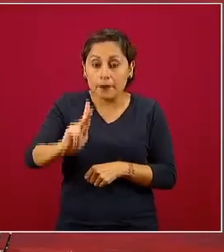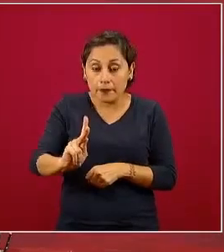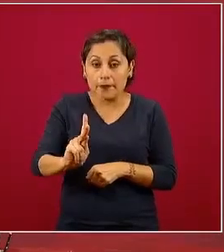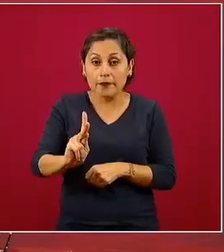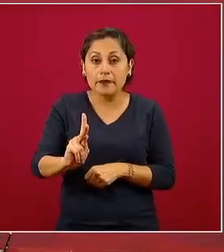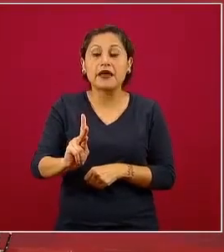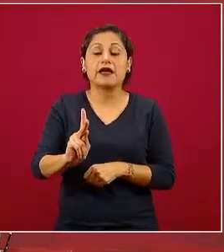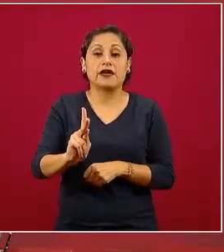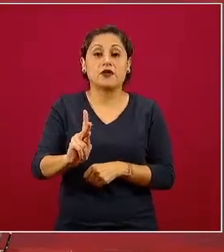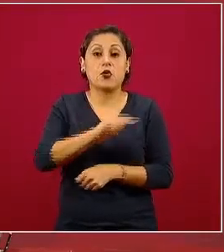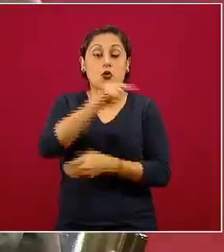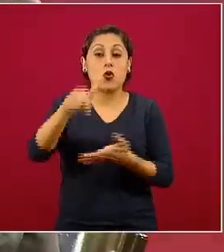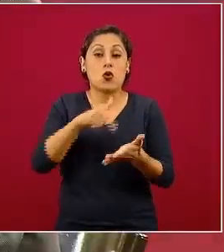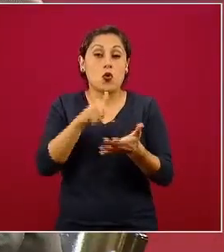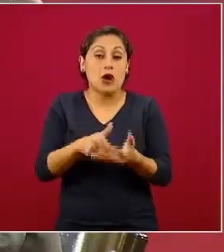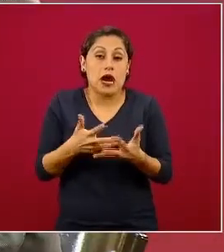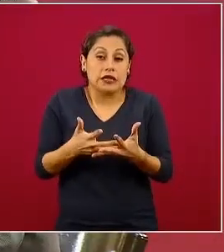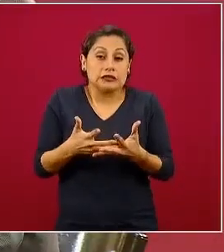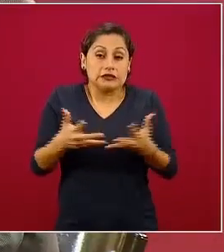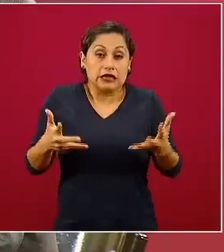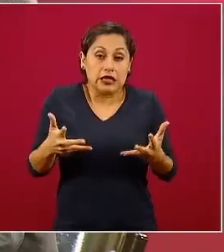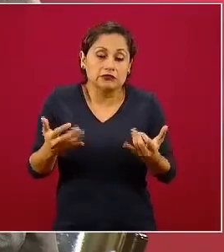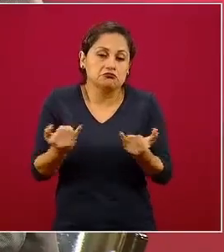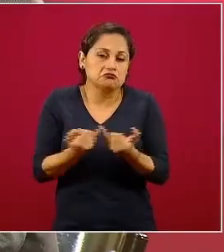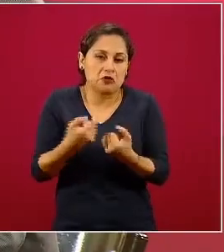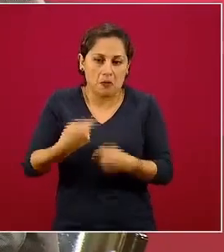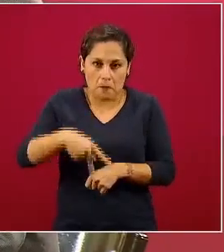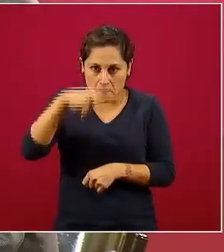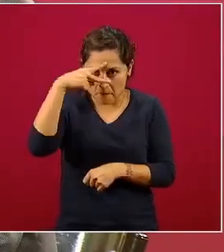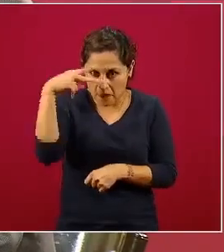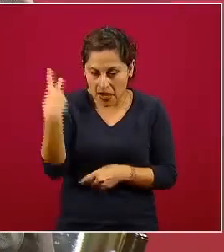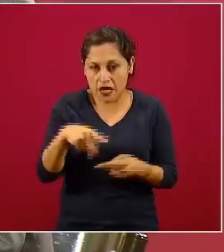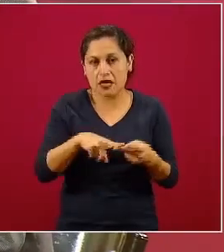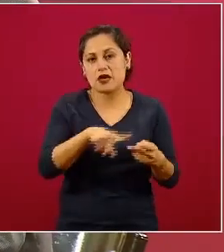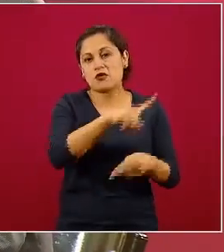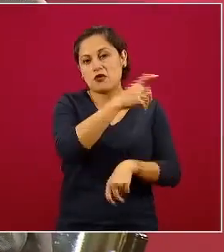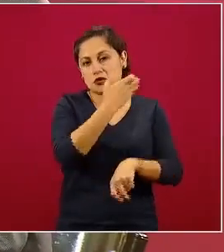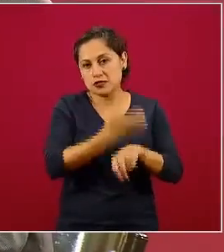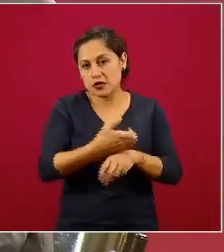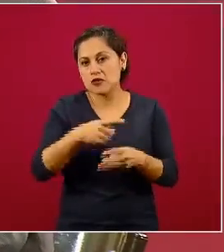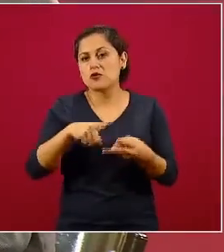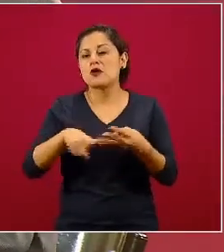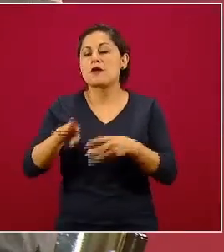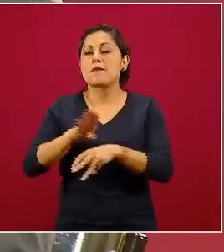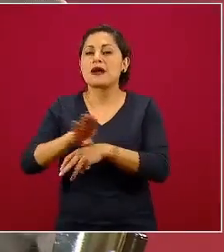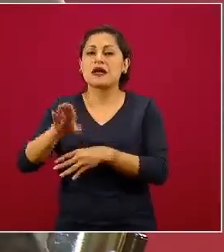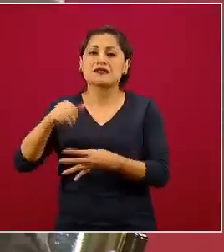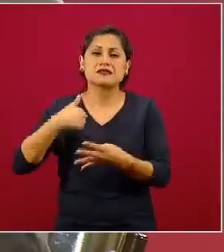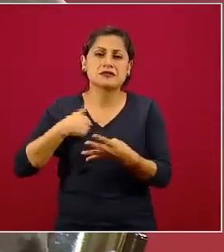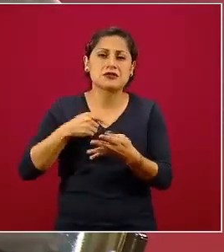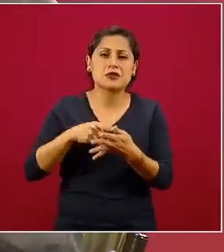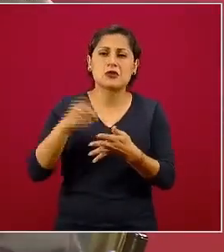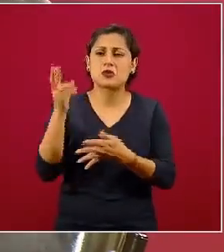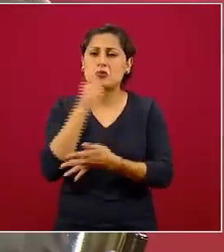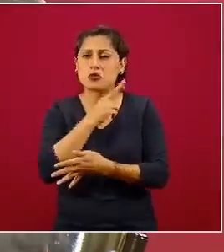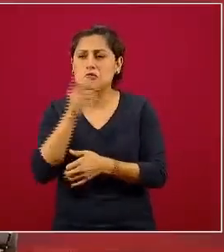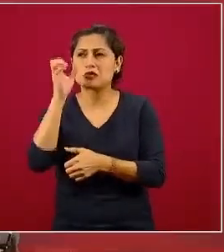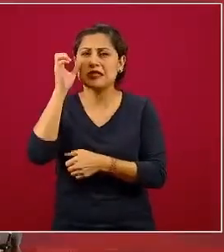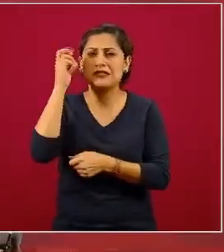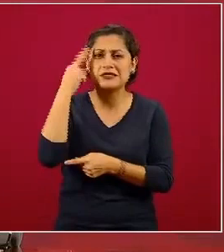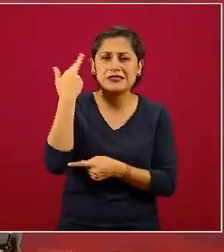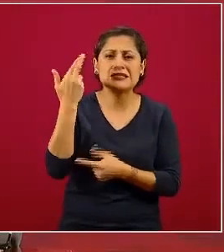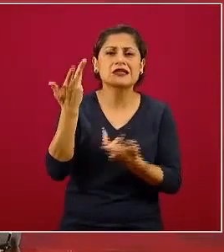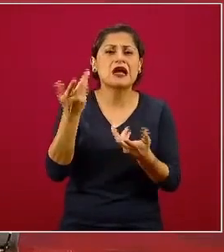como México, como Estados Unidos, como Canadá, como Brasil, como Rusia, como India, como China, muchos países que son